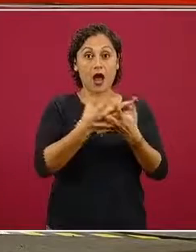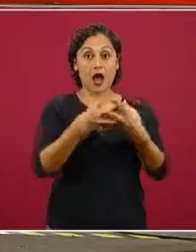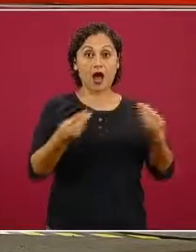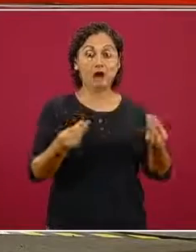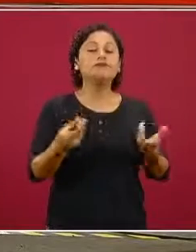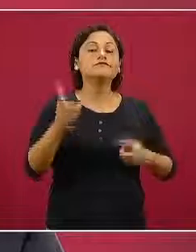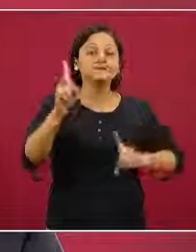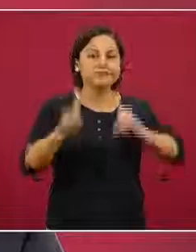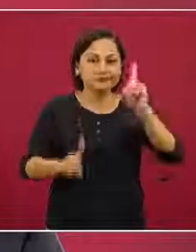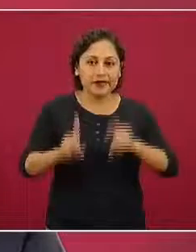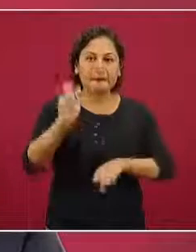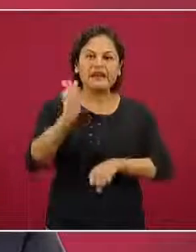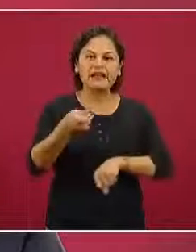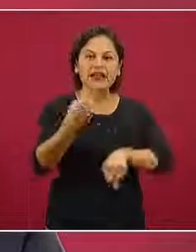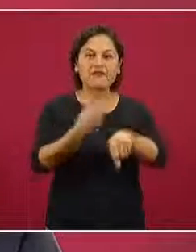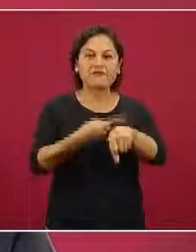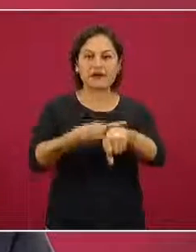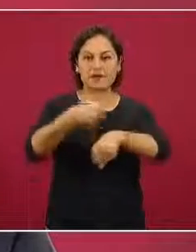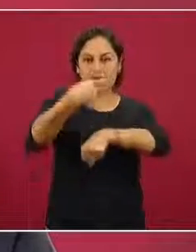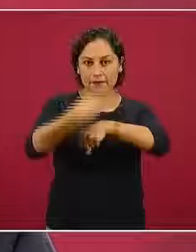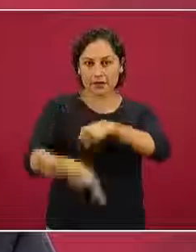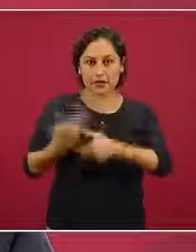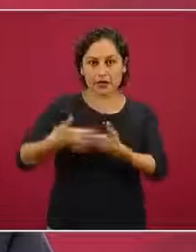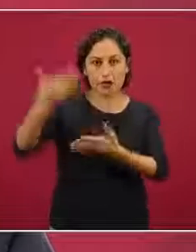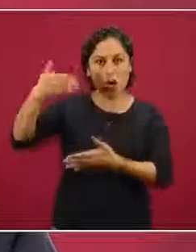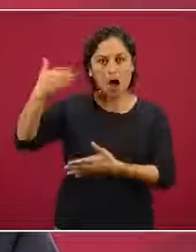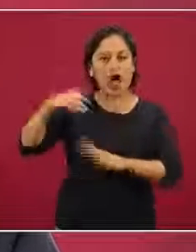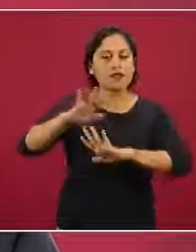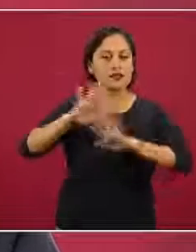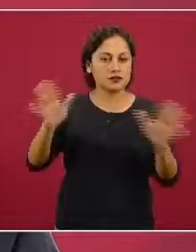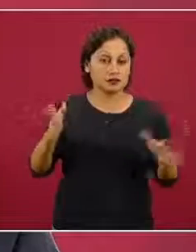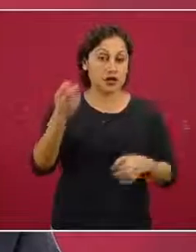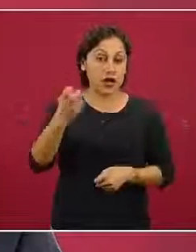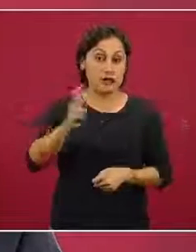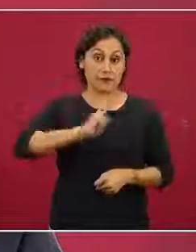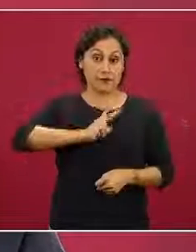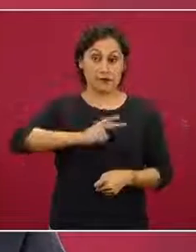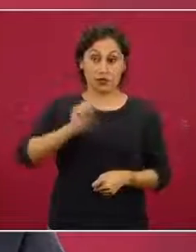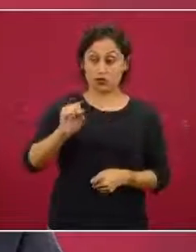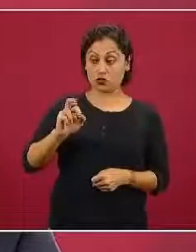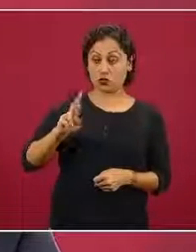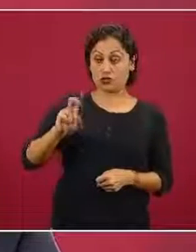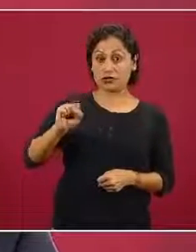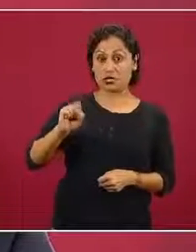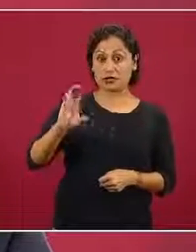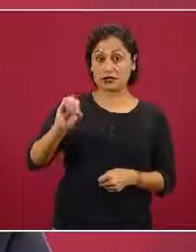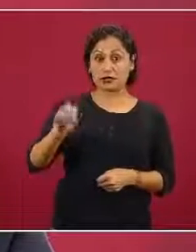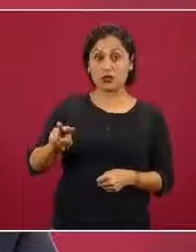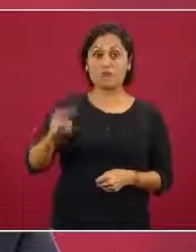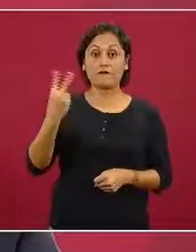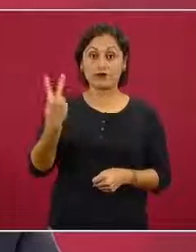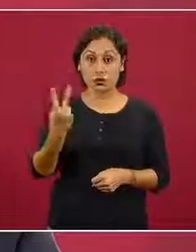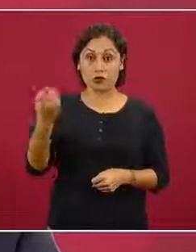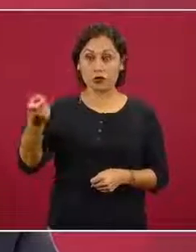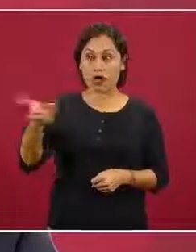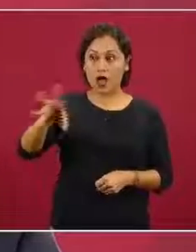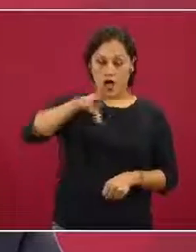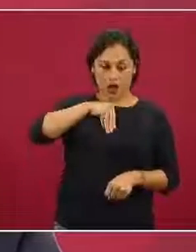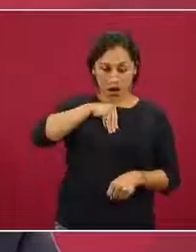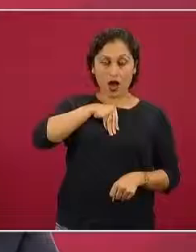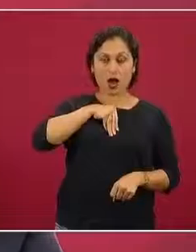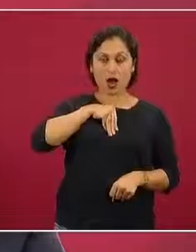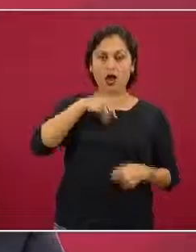presenta enfermedad grave en personas infectadas por el virus SARS-CoV-2 causante de COVID y la probabilidad de morir donde